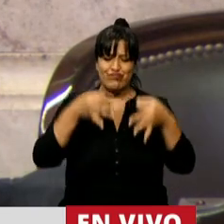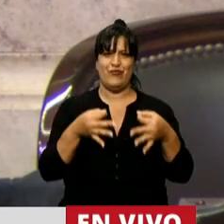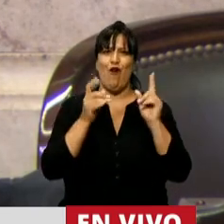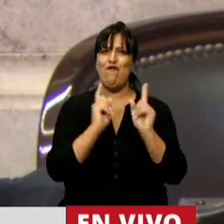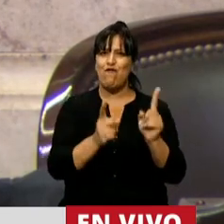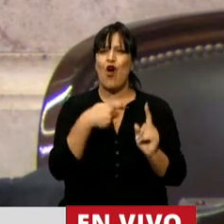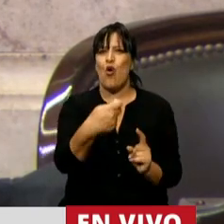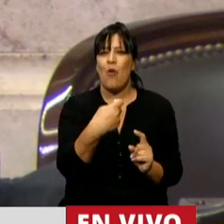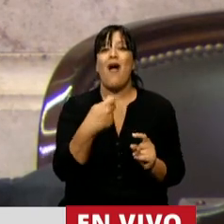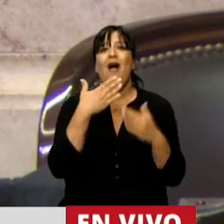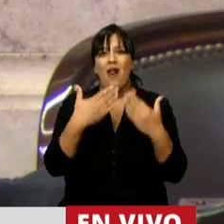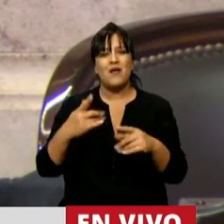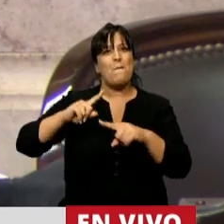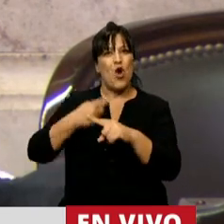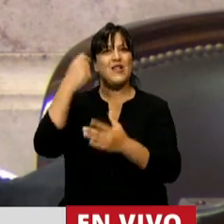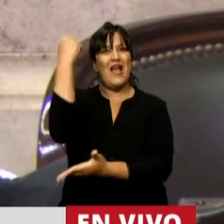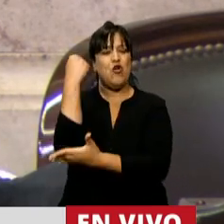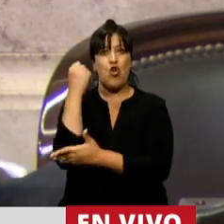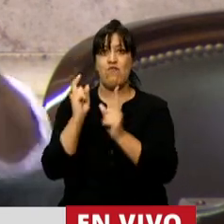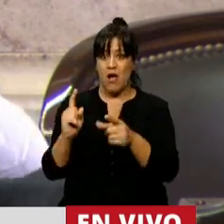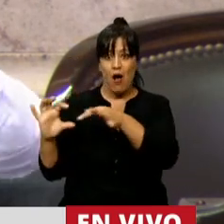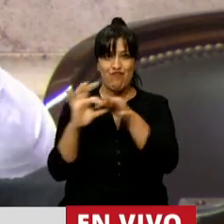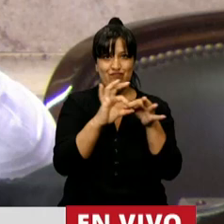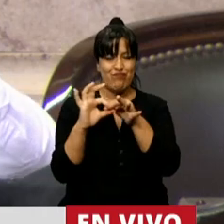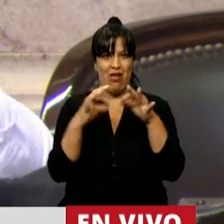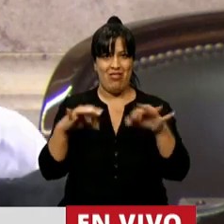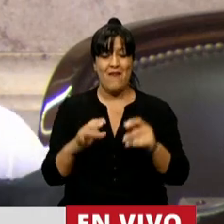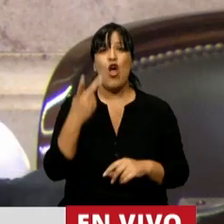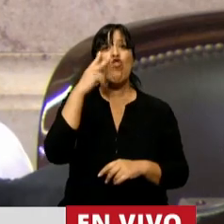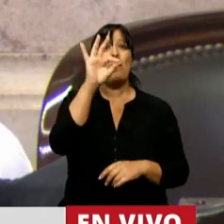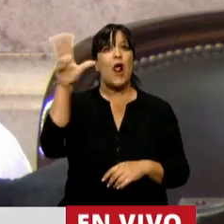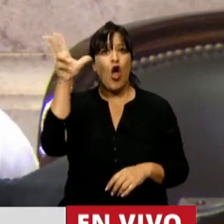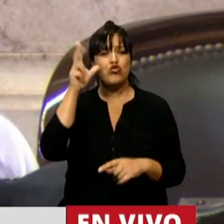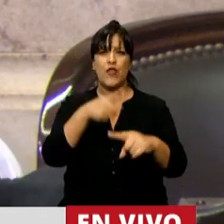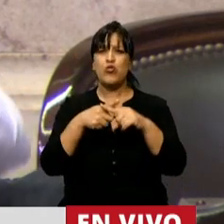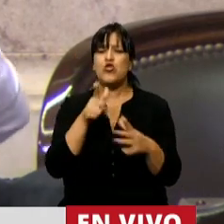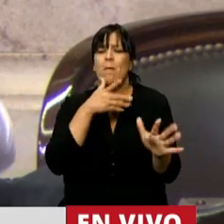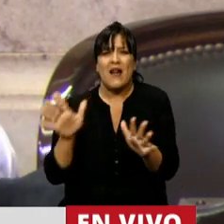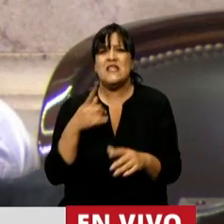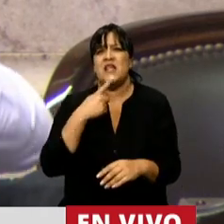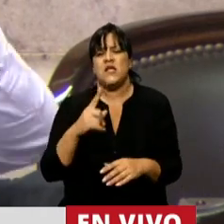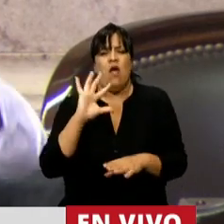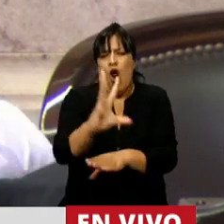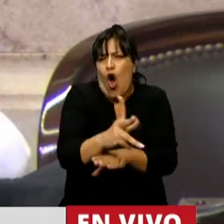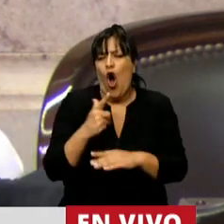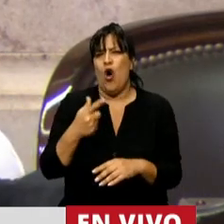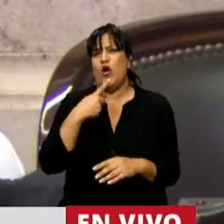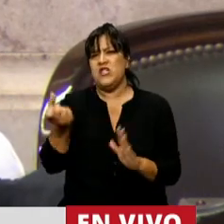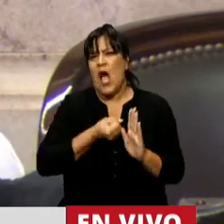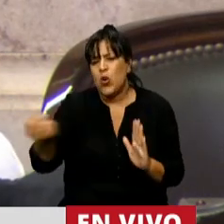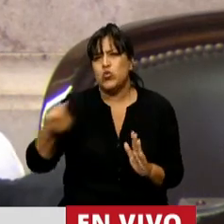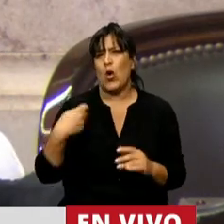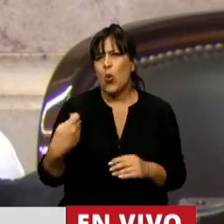sistema de seguridad social son las políticas económicas. En el 2008 hubo una discusión muy parecida a esta. Se decía que era un saqueo, que era un ajuste a los